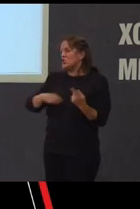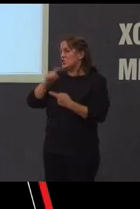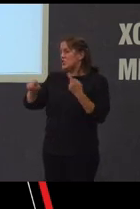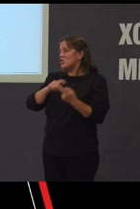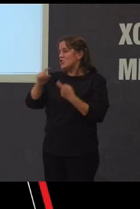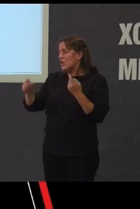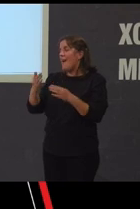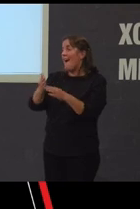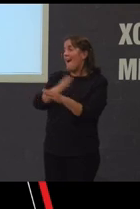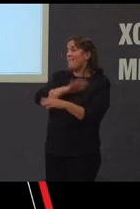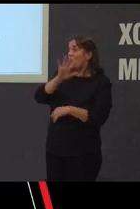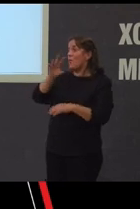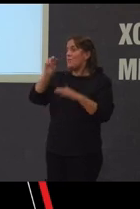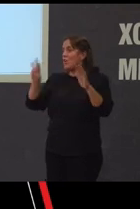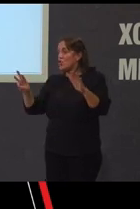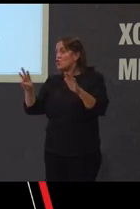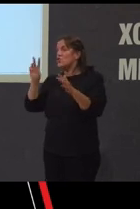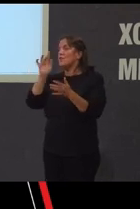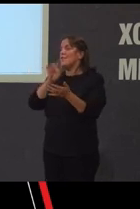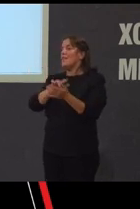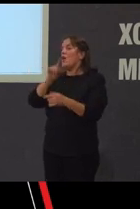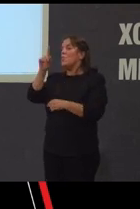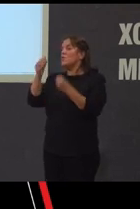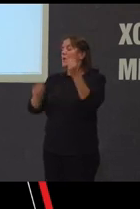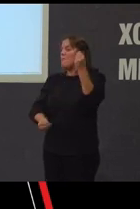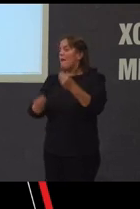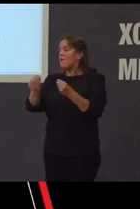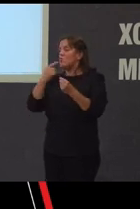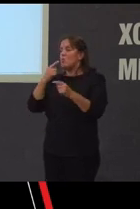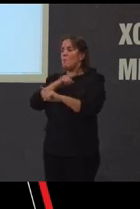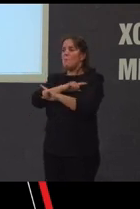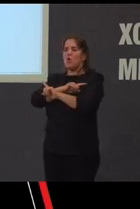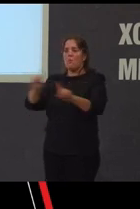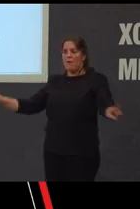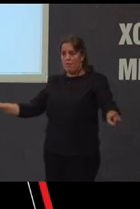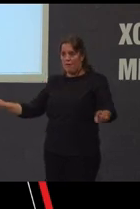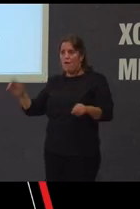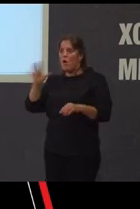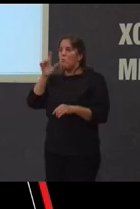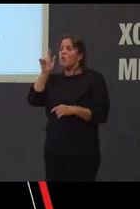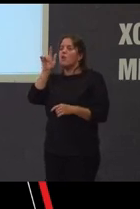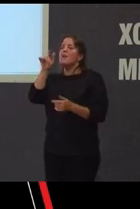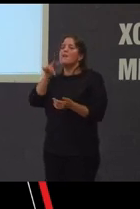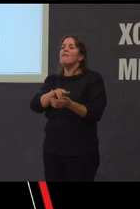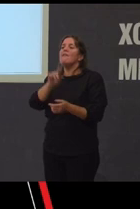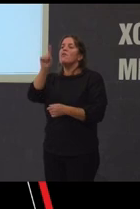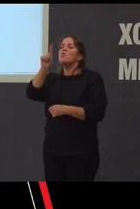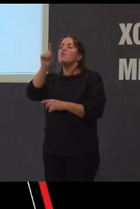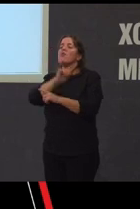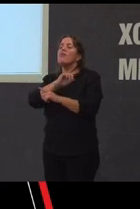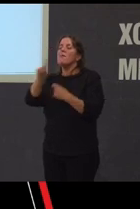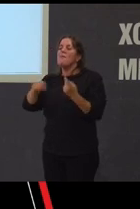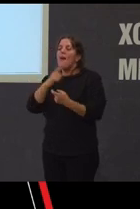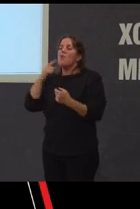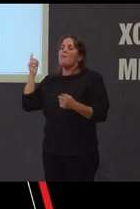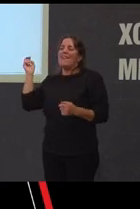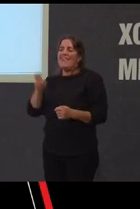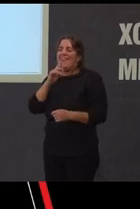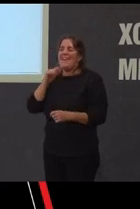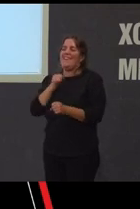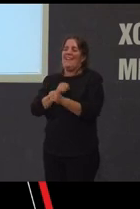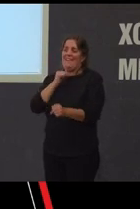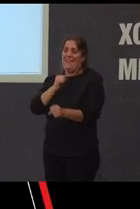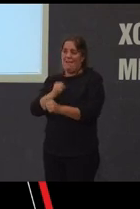a celebración do 1 de maio en España estuvo radicalmente proibida porque aquel o 1 de maio viña da loito obreira e era judeo